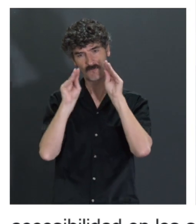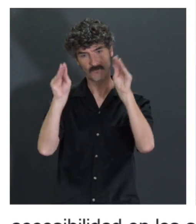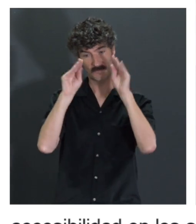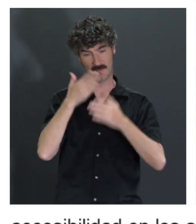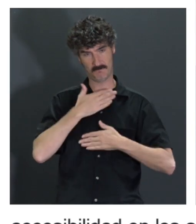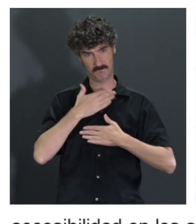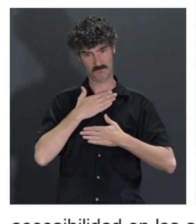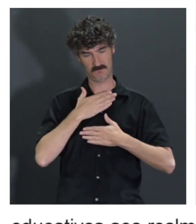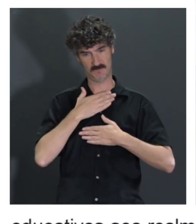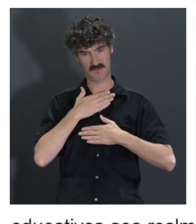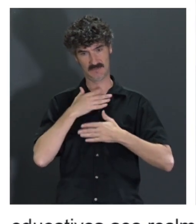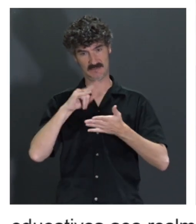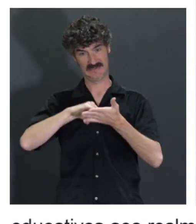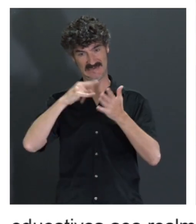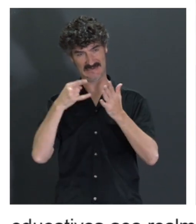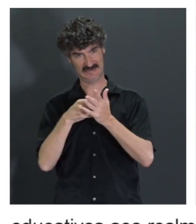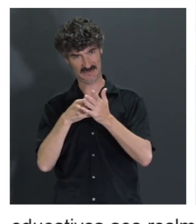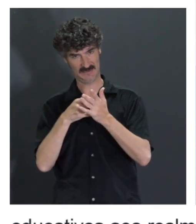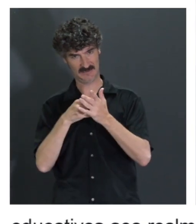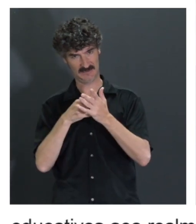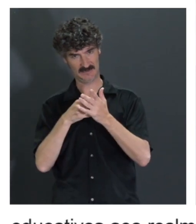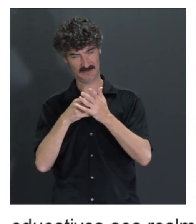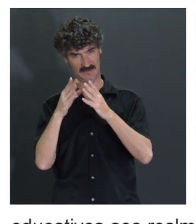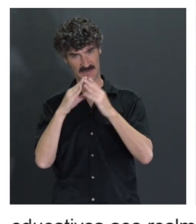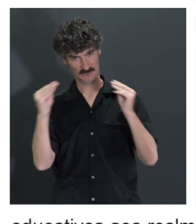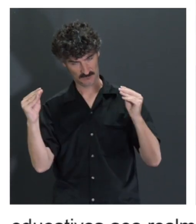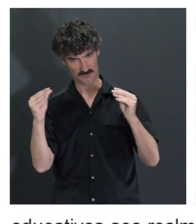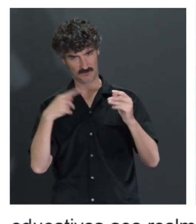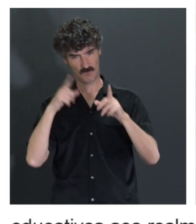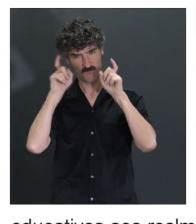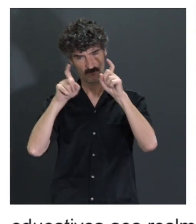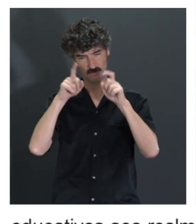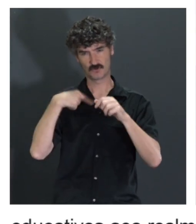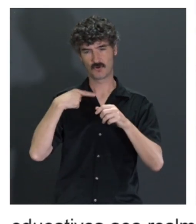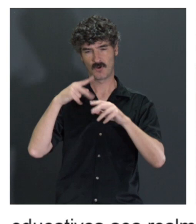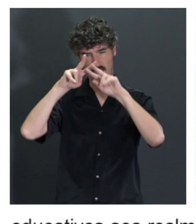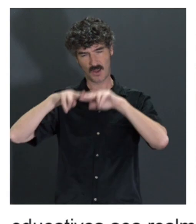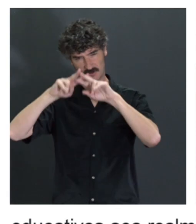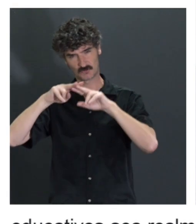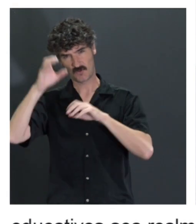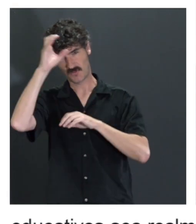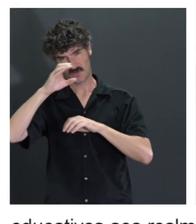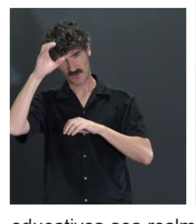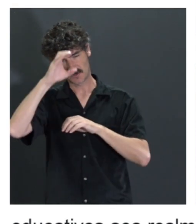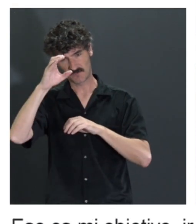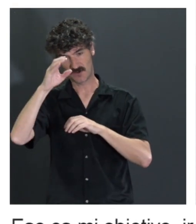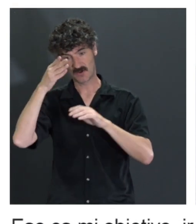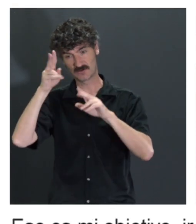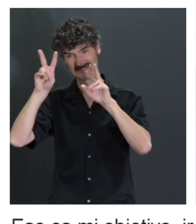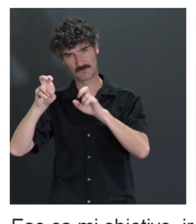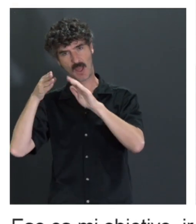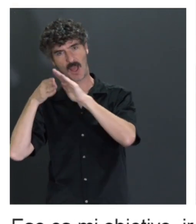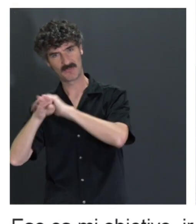estudiantes de ingeniería, haciendo yo mucho estudio científico en la parte de accesibilidad